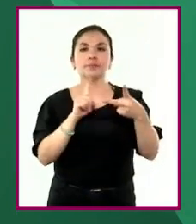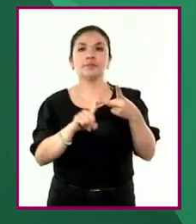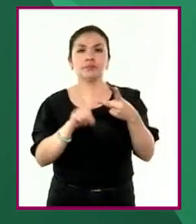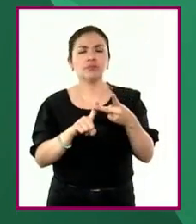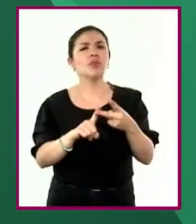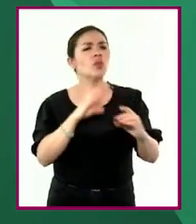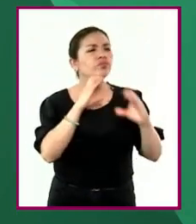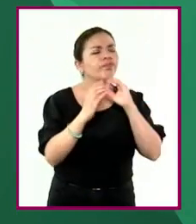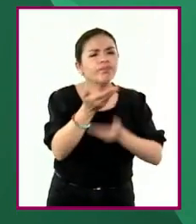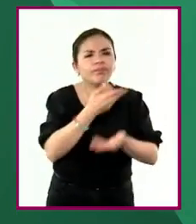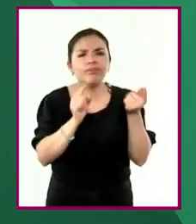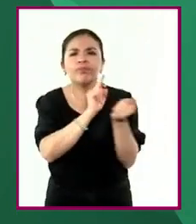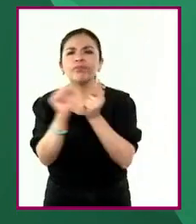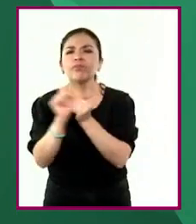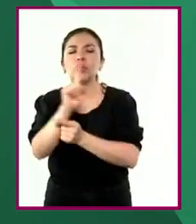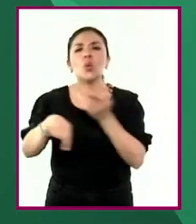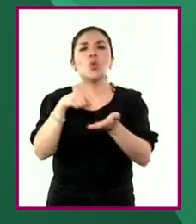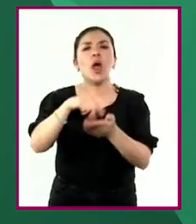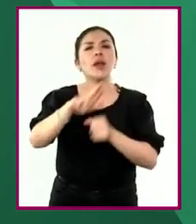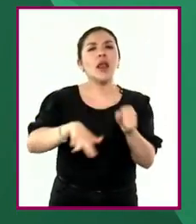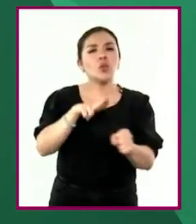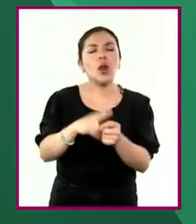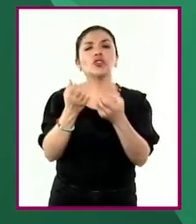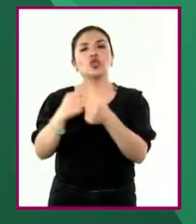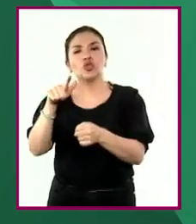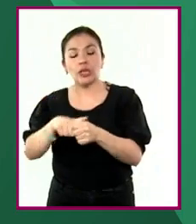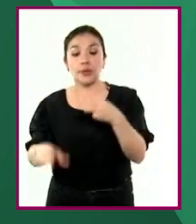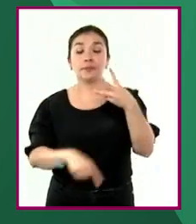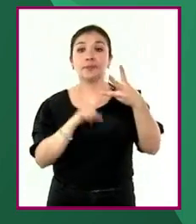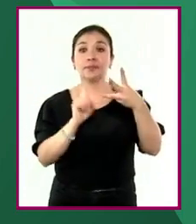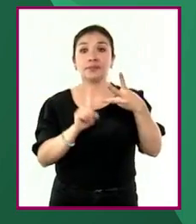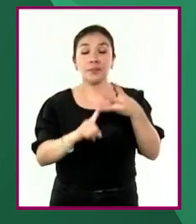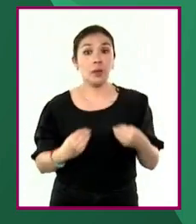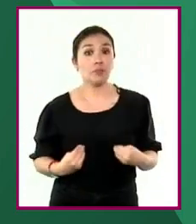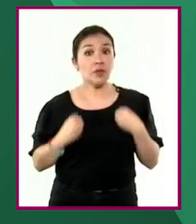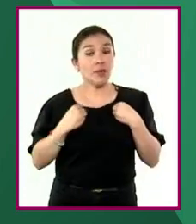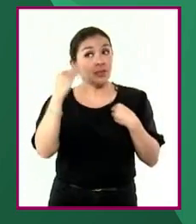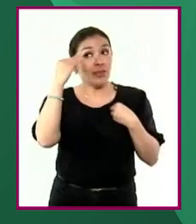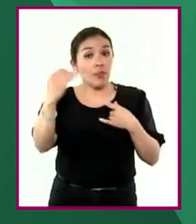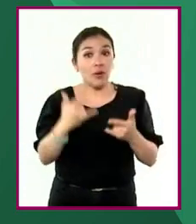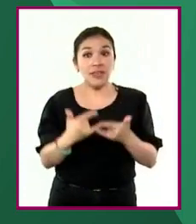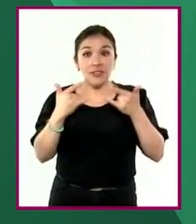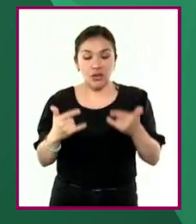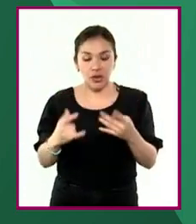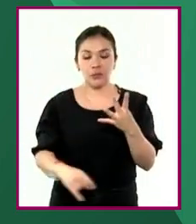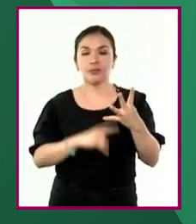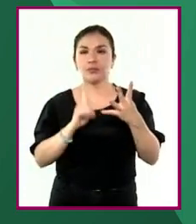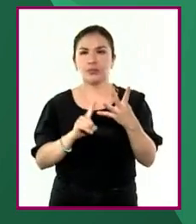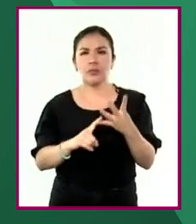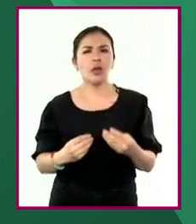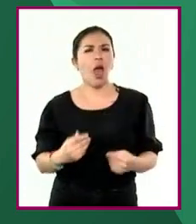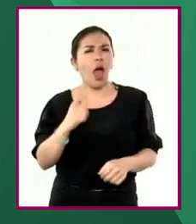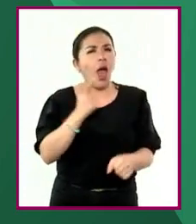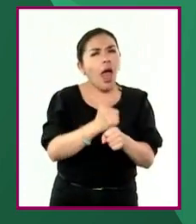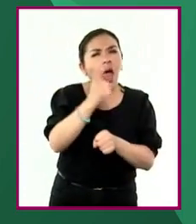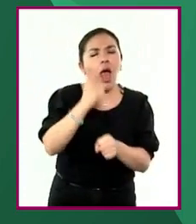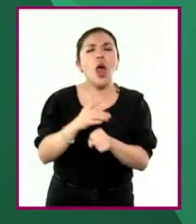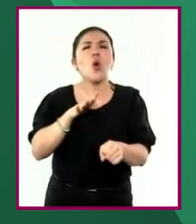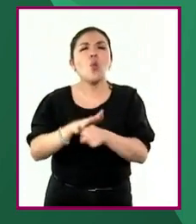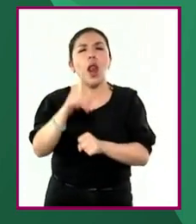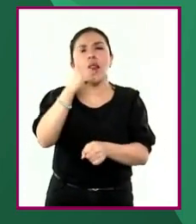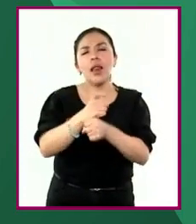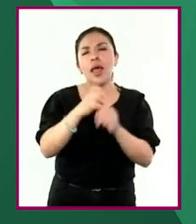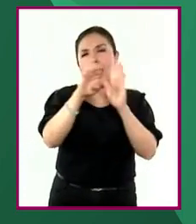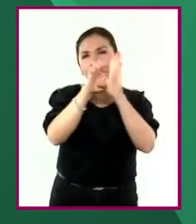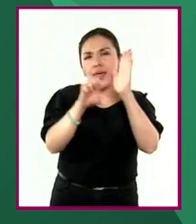Dos, interactuamos en un espacio natural y social. Tres, vivimos en un tiempo histórico. Y cuatro, vivenciamos los principios